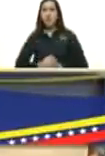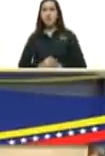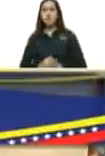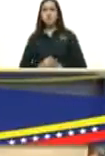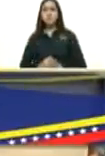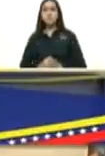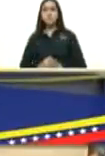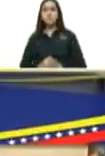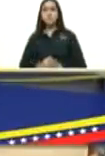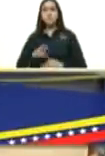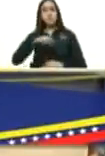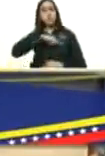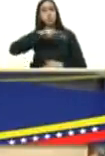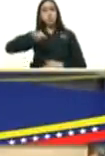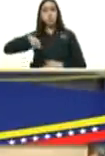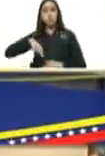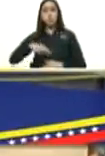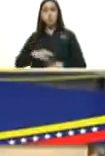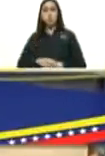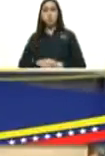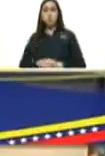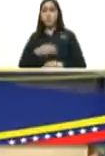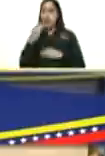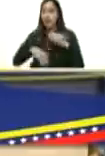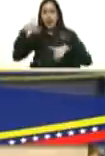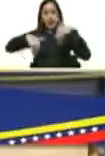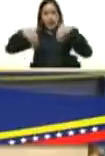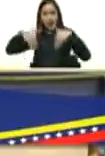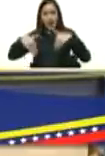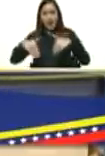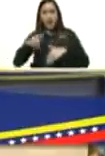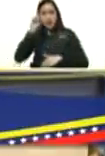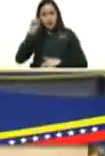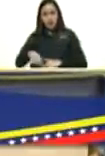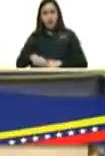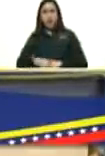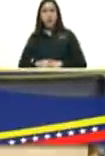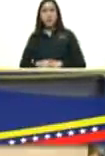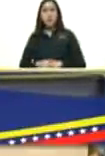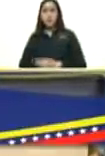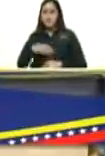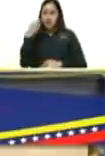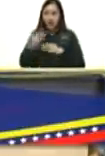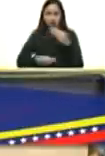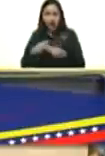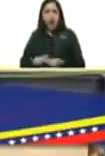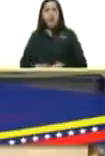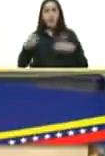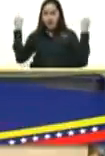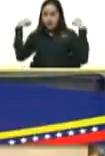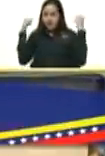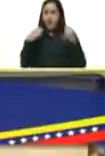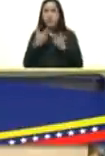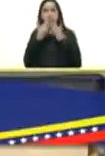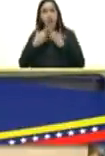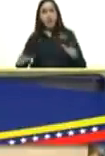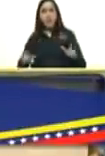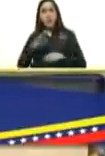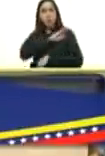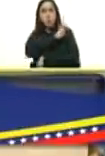no solo democrática porque hace elecciones sino democrática porque practica las libertades y el poder